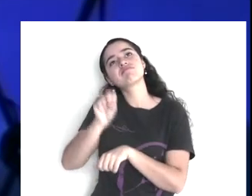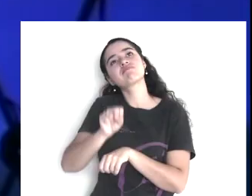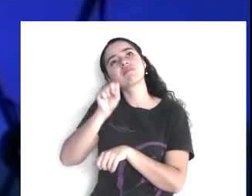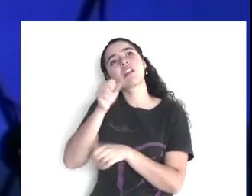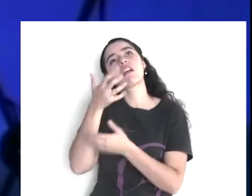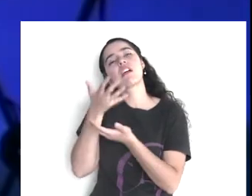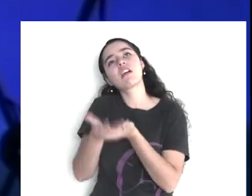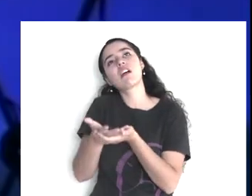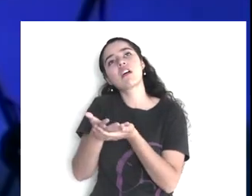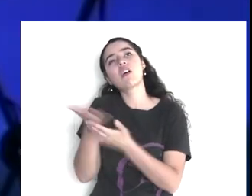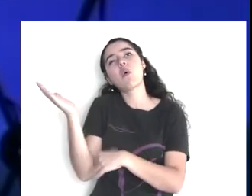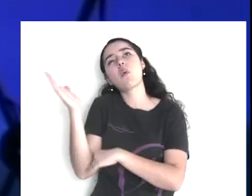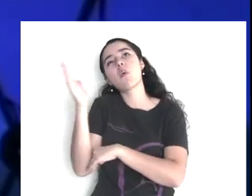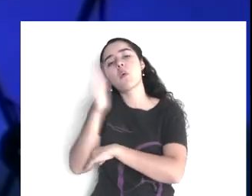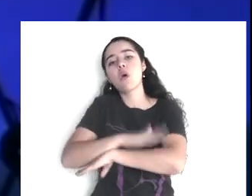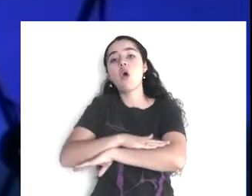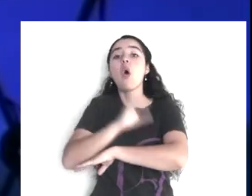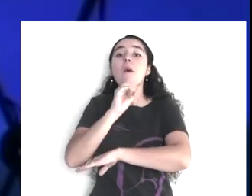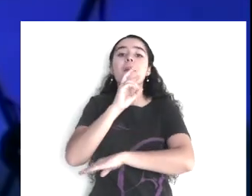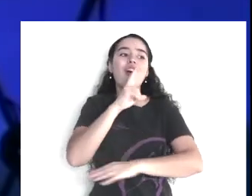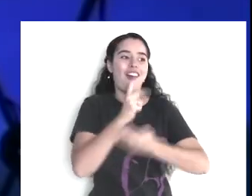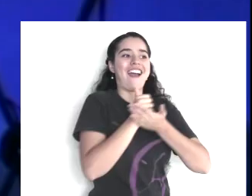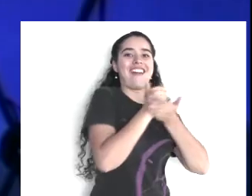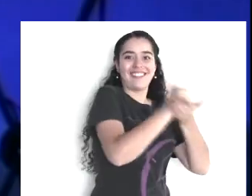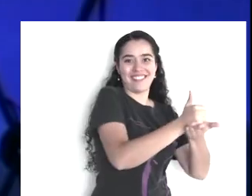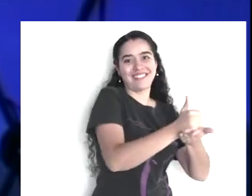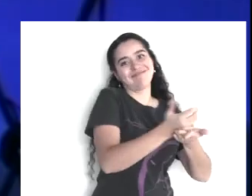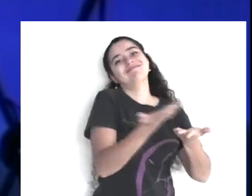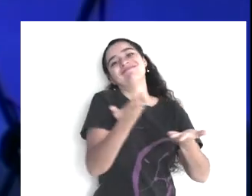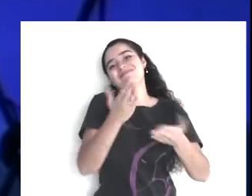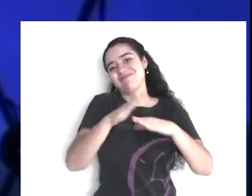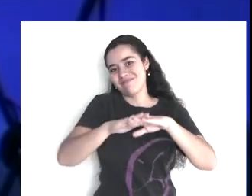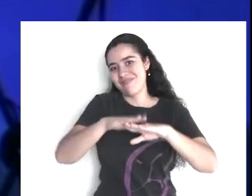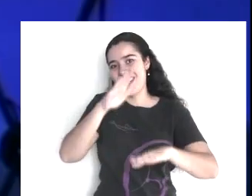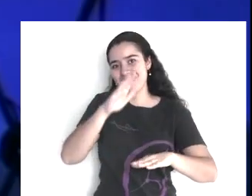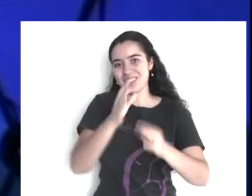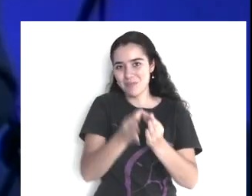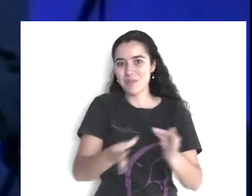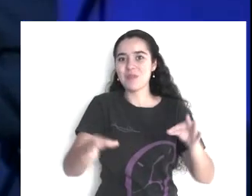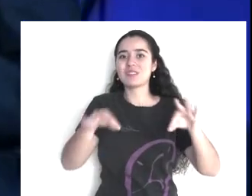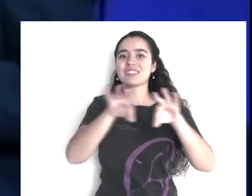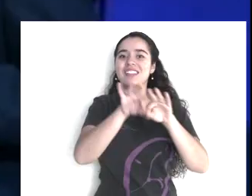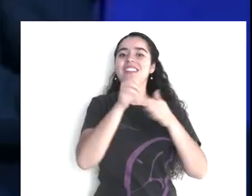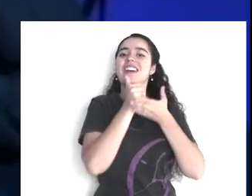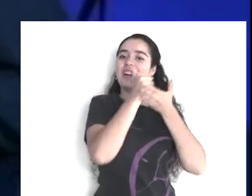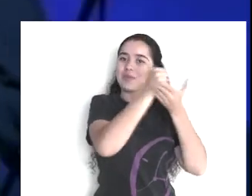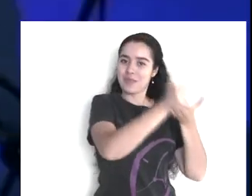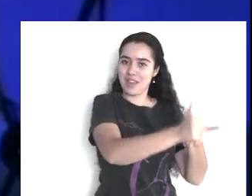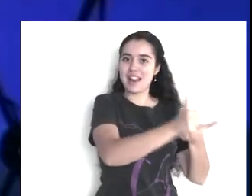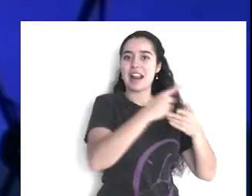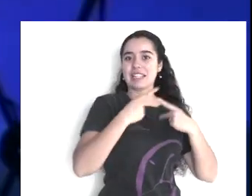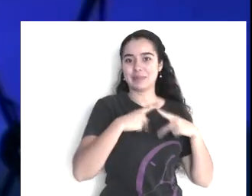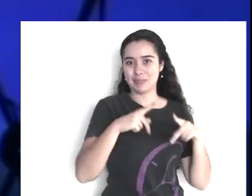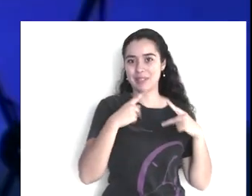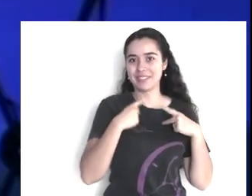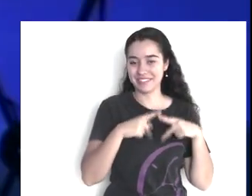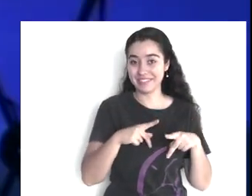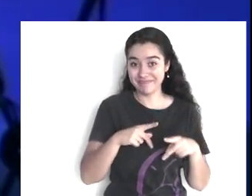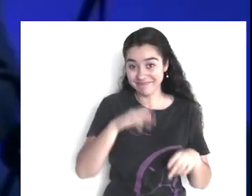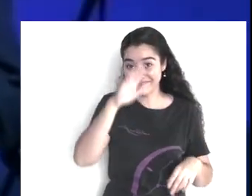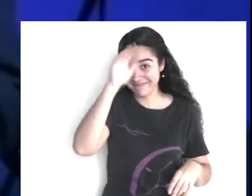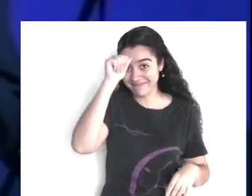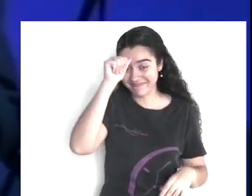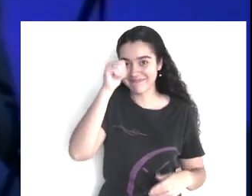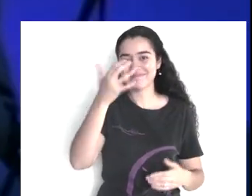algo bueno en sábado? La respuesta era pues muy evidente, ¿sí? Fíjense que vivimos